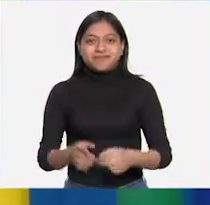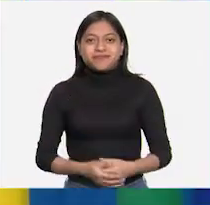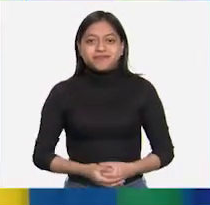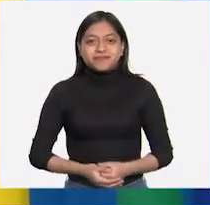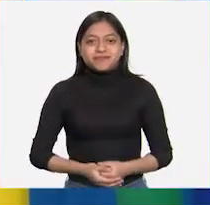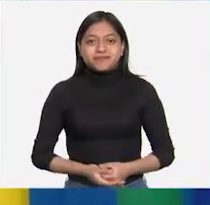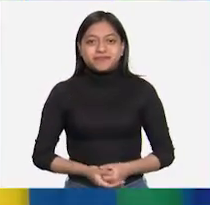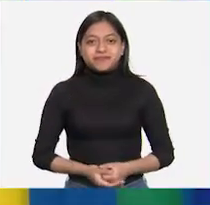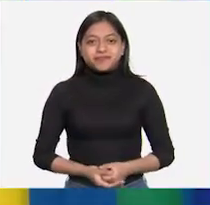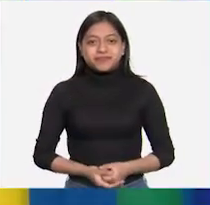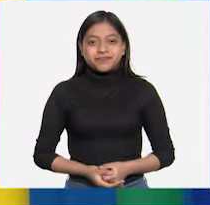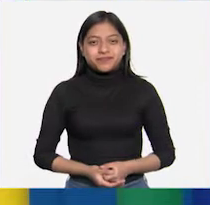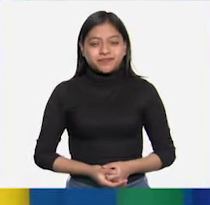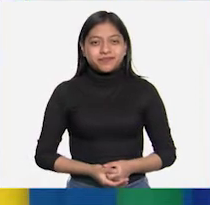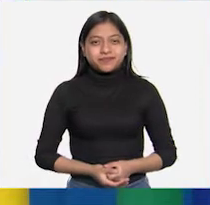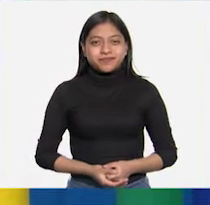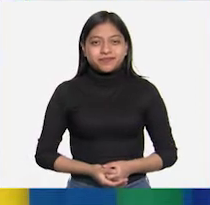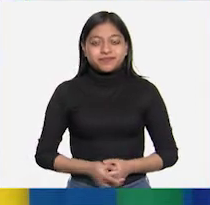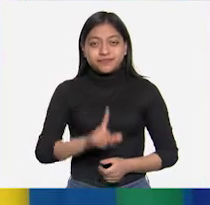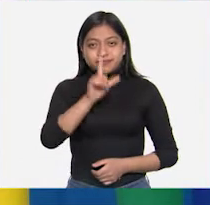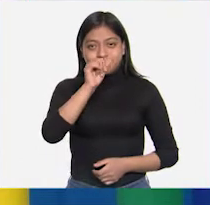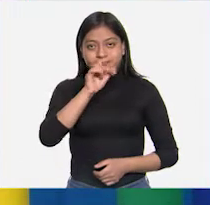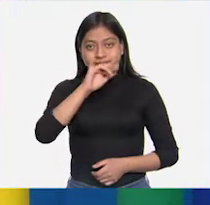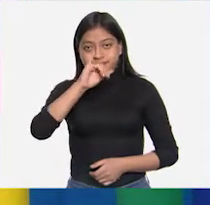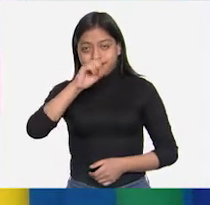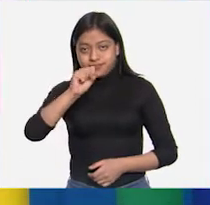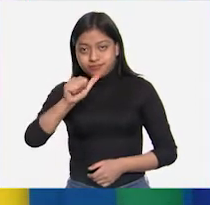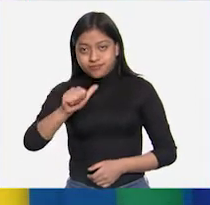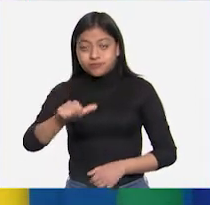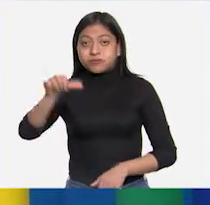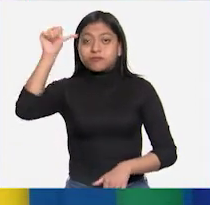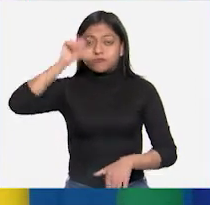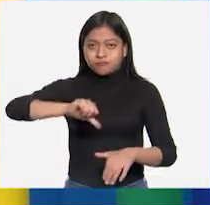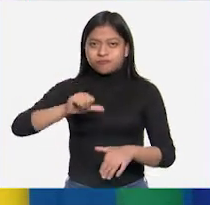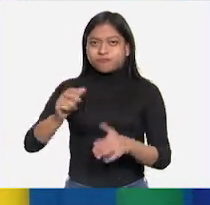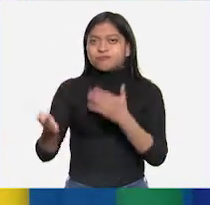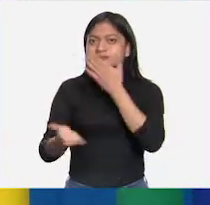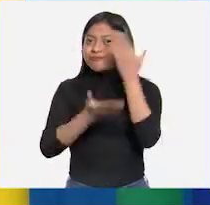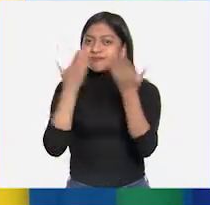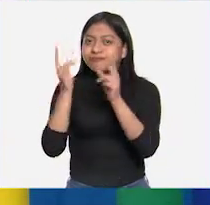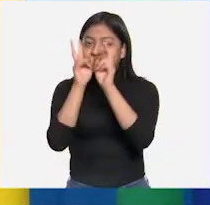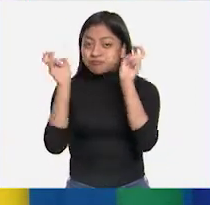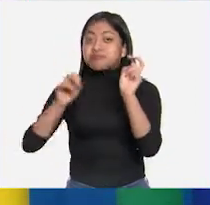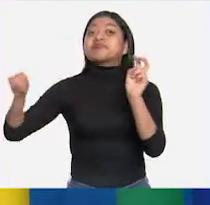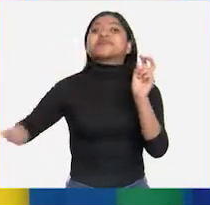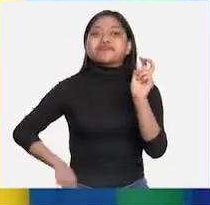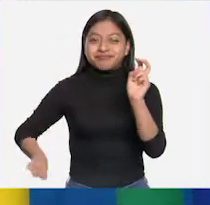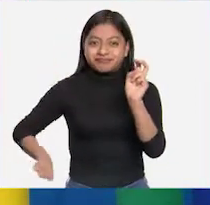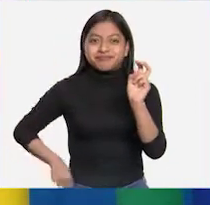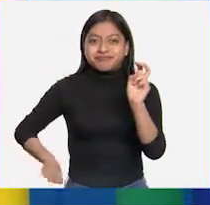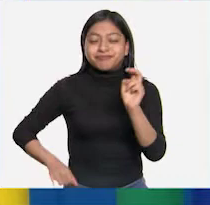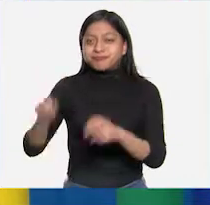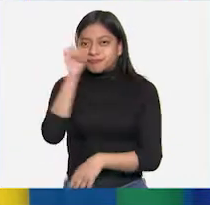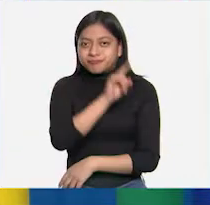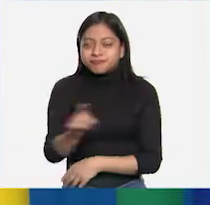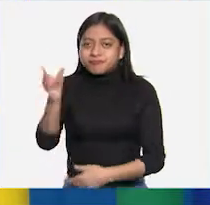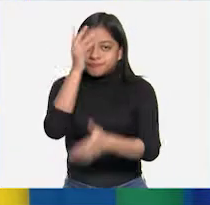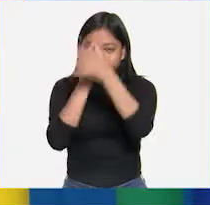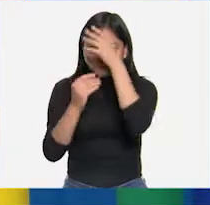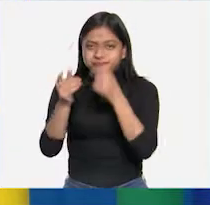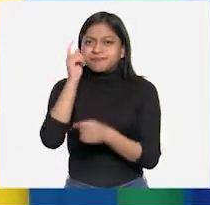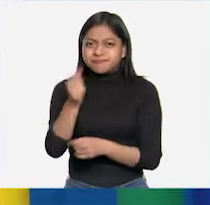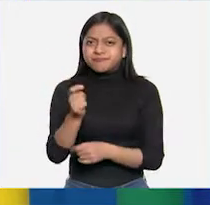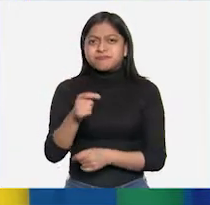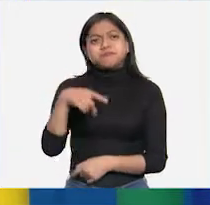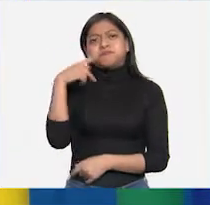Pues comenzamos. Larisa, el día de hoy vamos a estudiar un tema muy interesante, porque se relaciona con algo